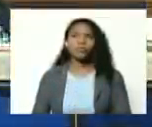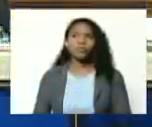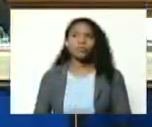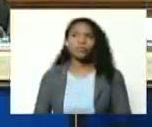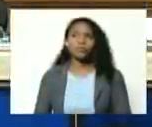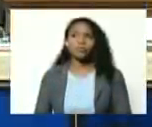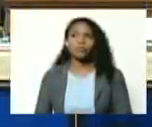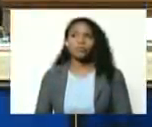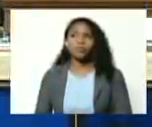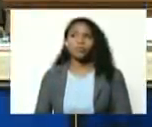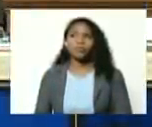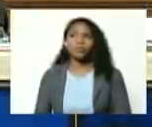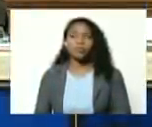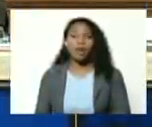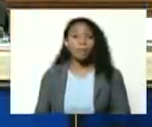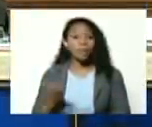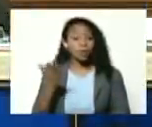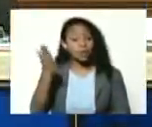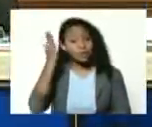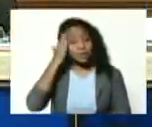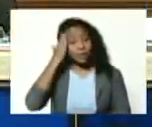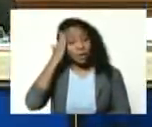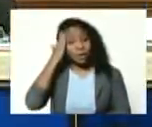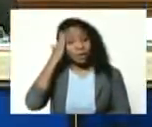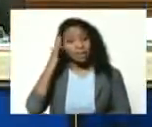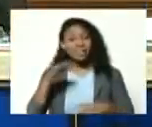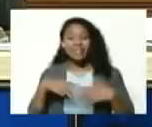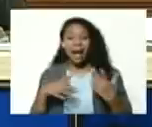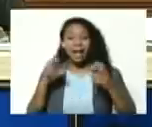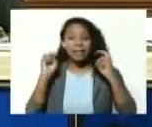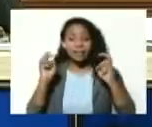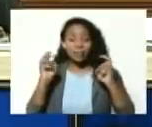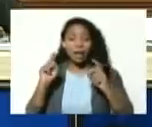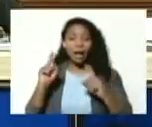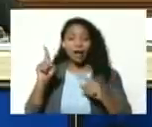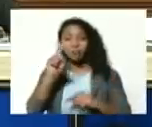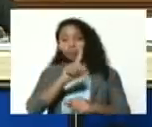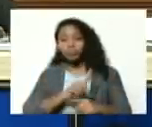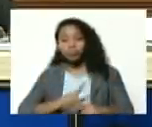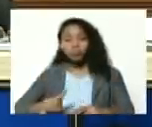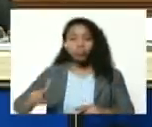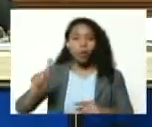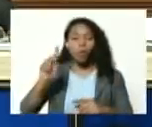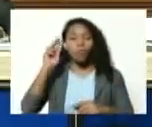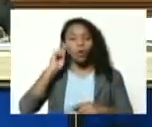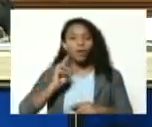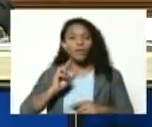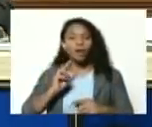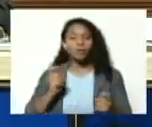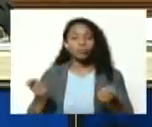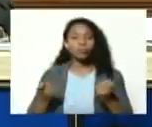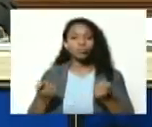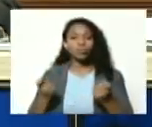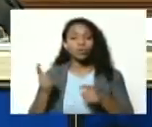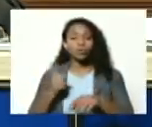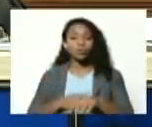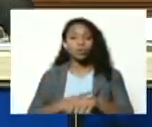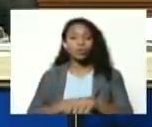es importante saber que es el concepto geopolítico que Bolívar manejó para su momento